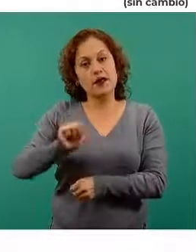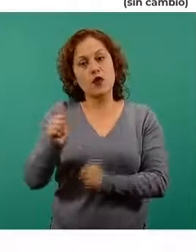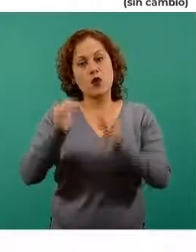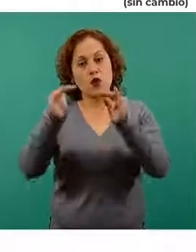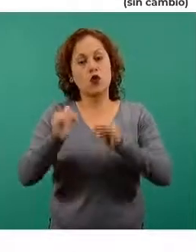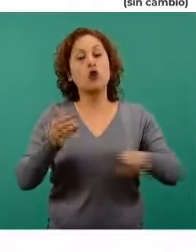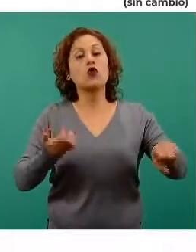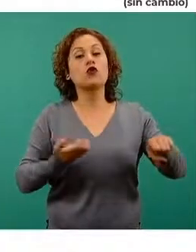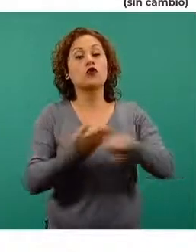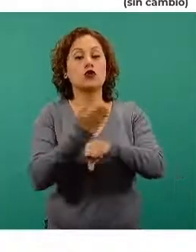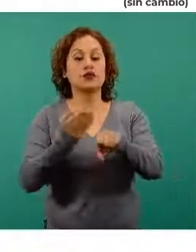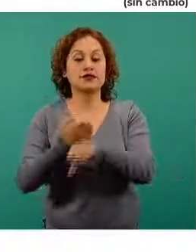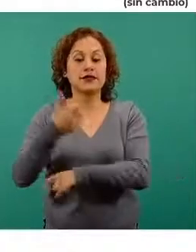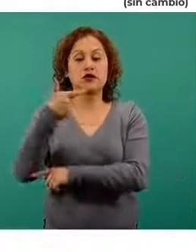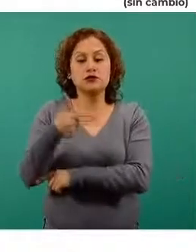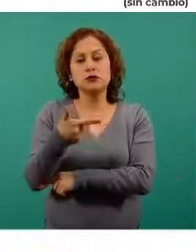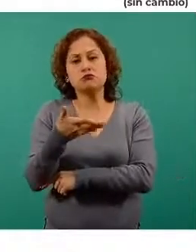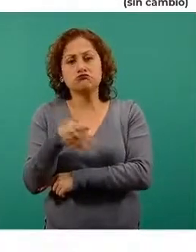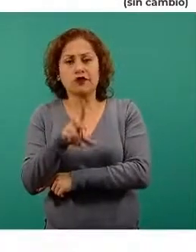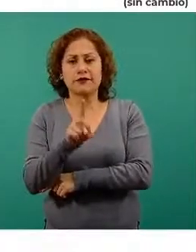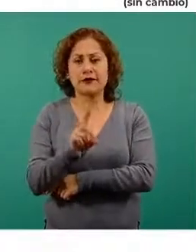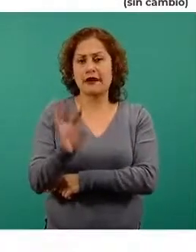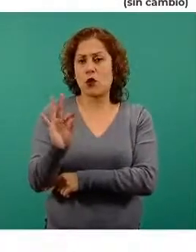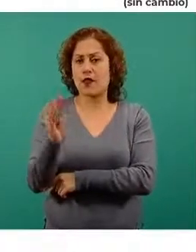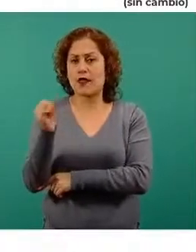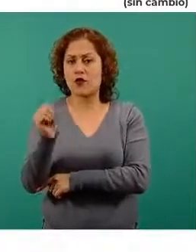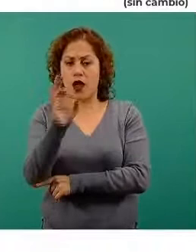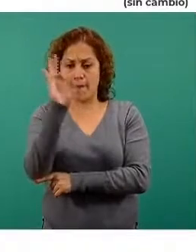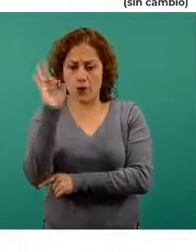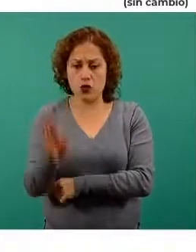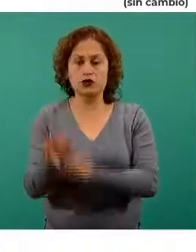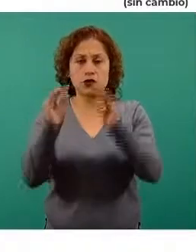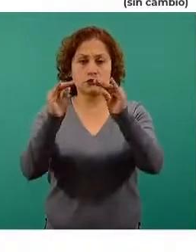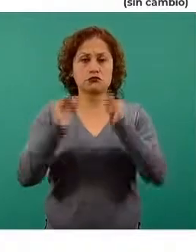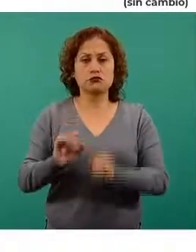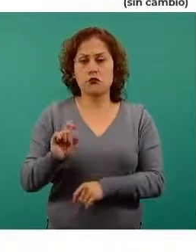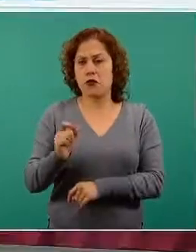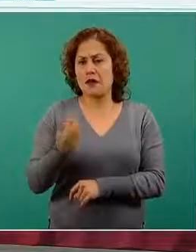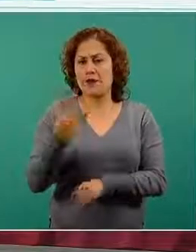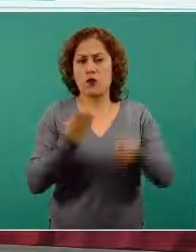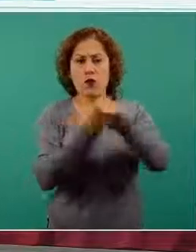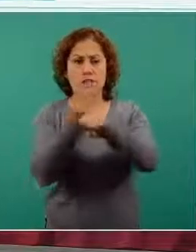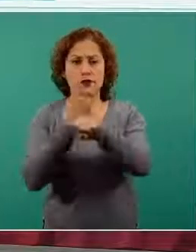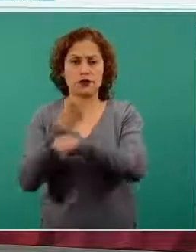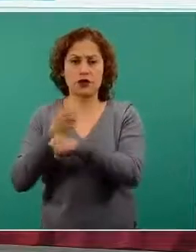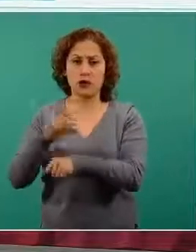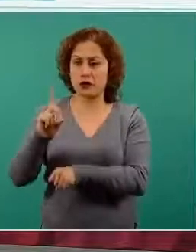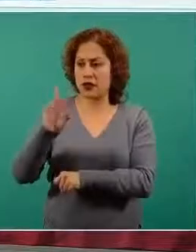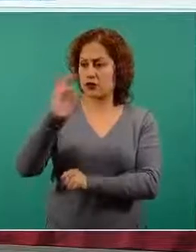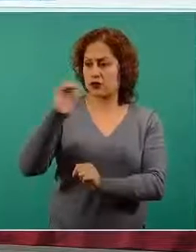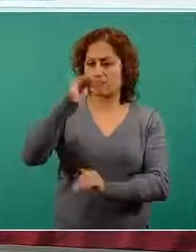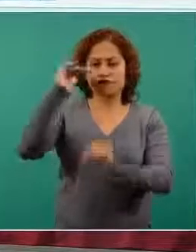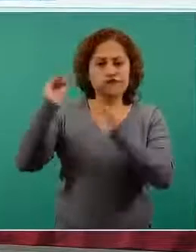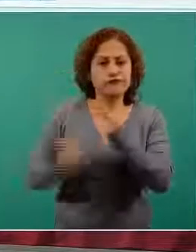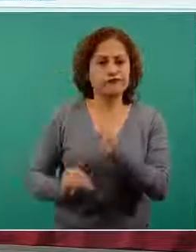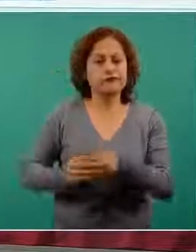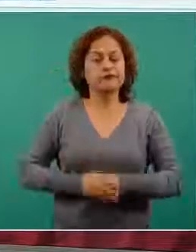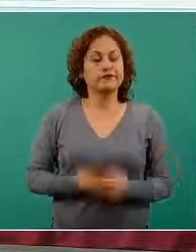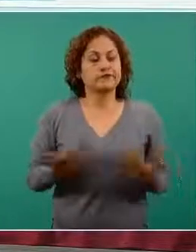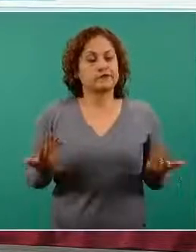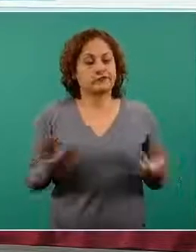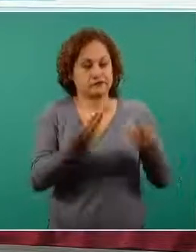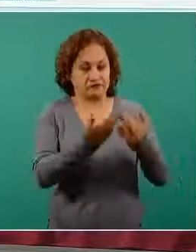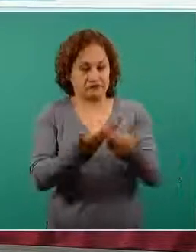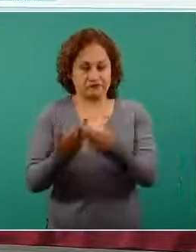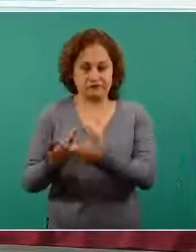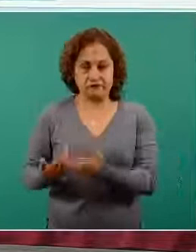entre el 30 y el 49 por ciento y el resto 24 con menos del 30 por ciento de su ocupación. Ese 29